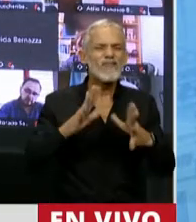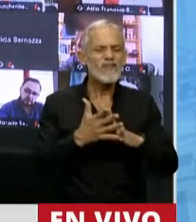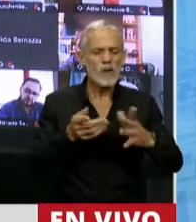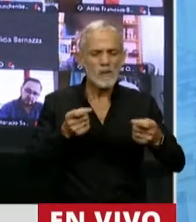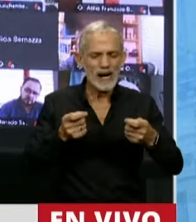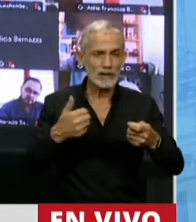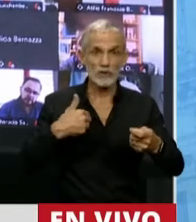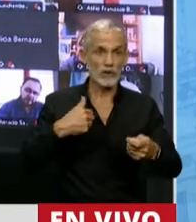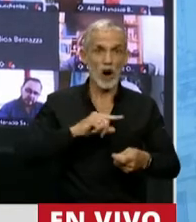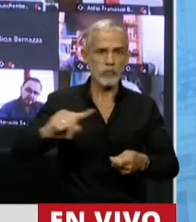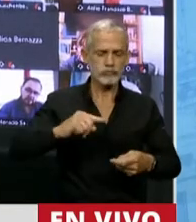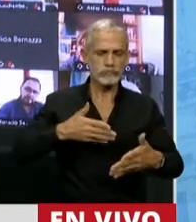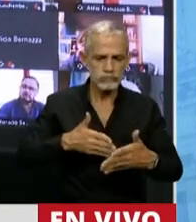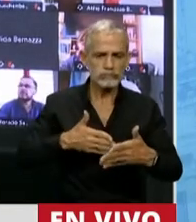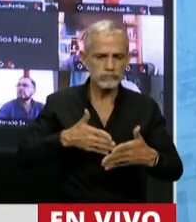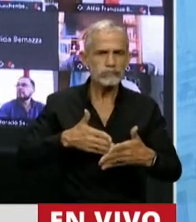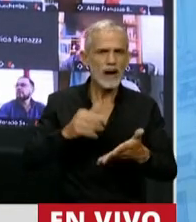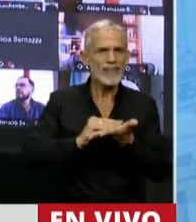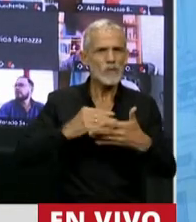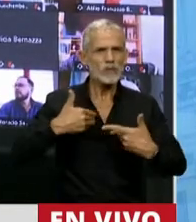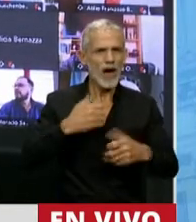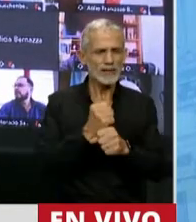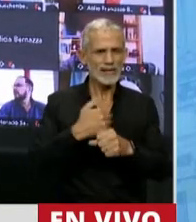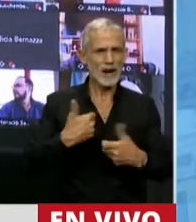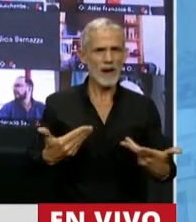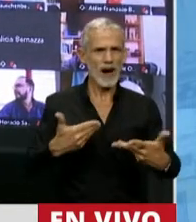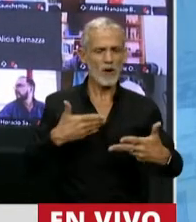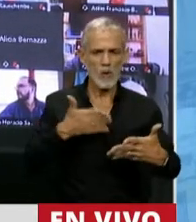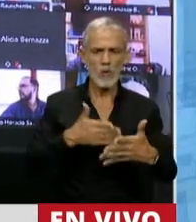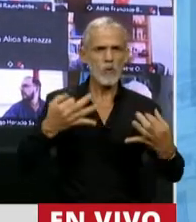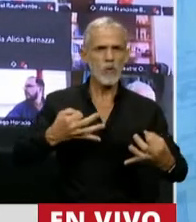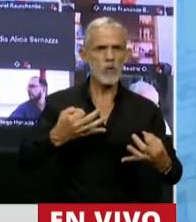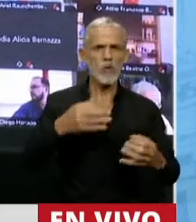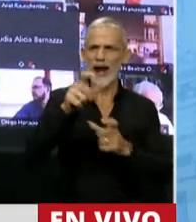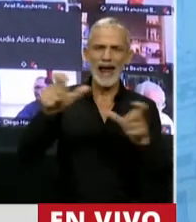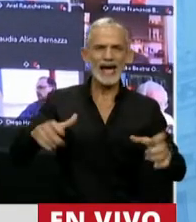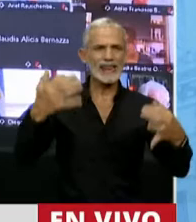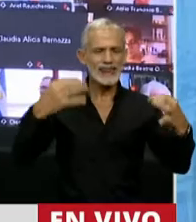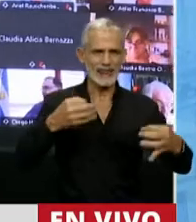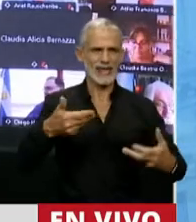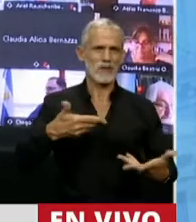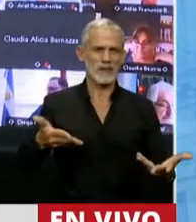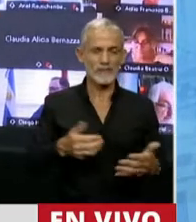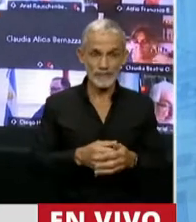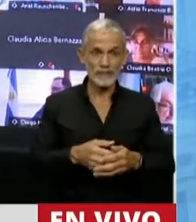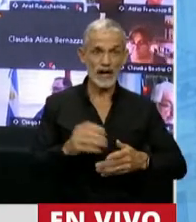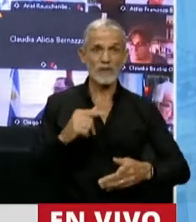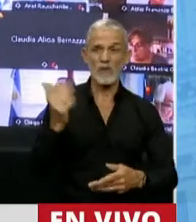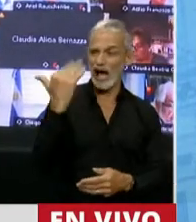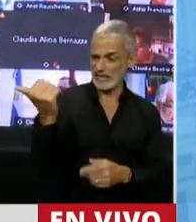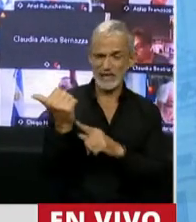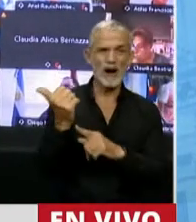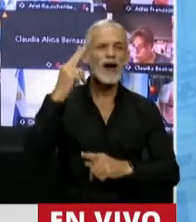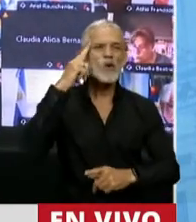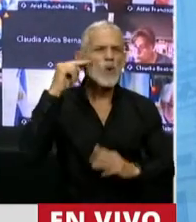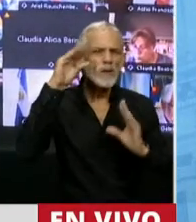impidiendo ejercer mi función de diputada, como corresponde y como la gente lo merece. No se me puede citar a